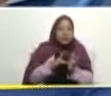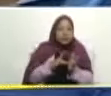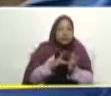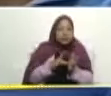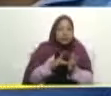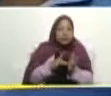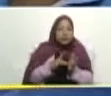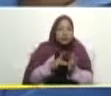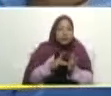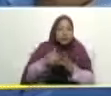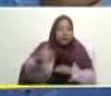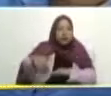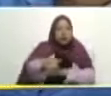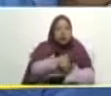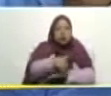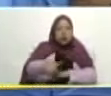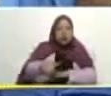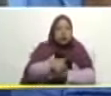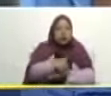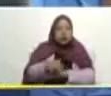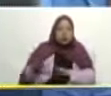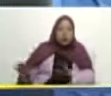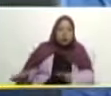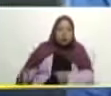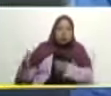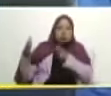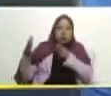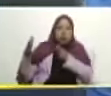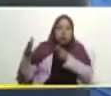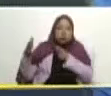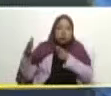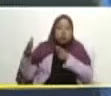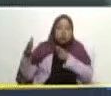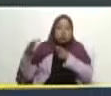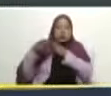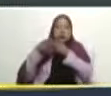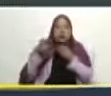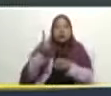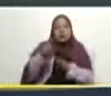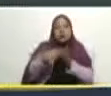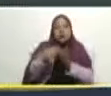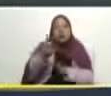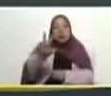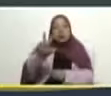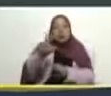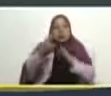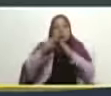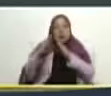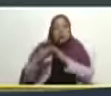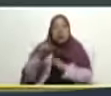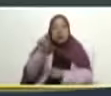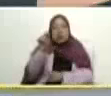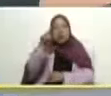allá en la calle El Estanque ¿verdad? sí donde estuvo en el 2013 entregando unos TDA